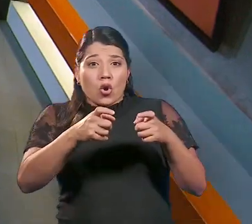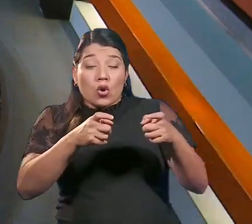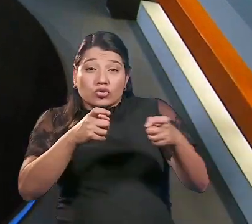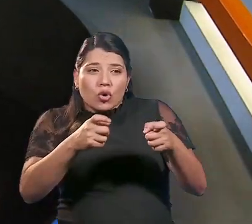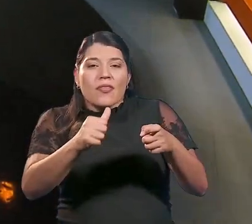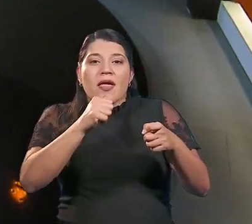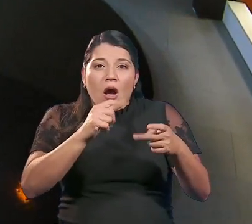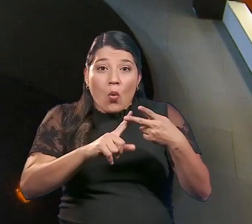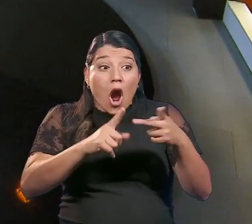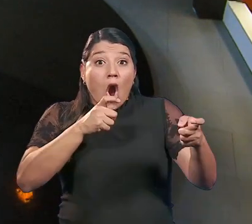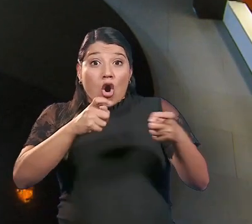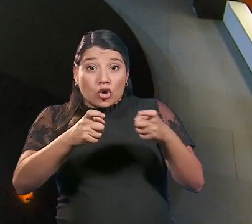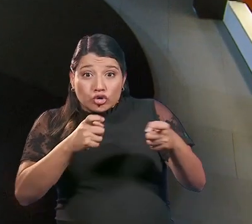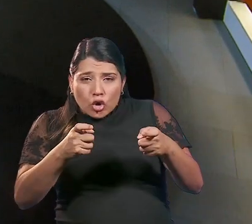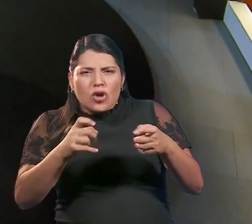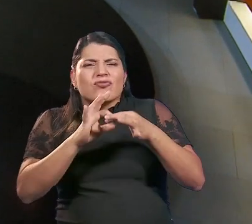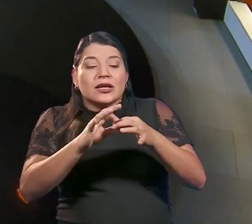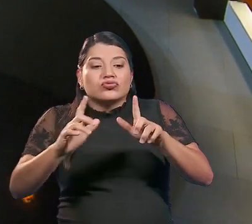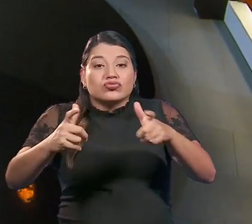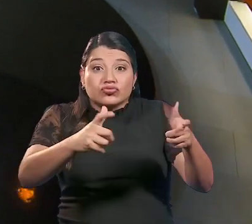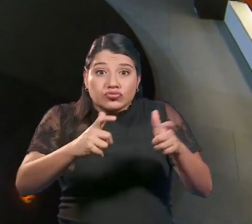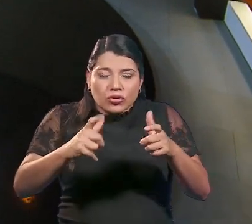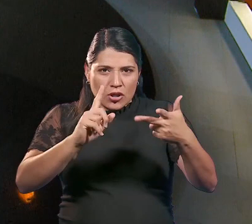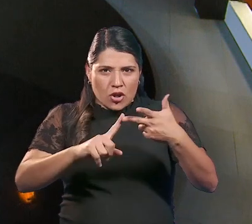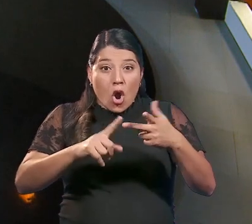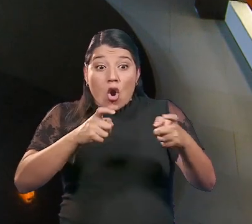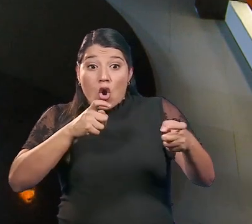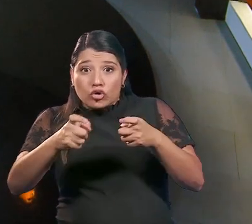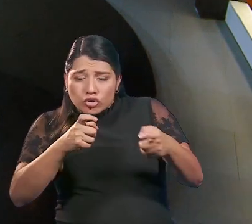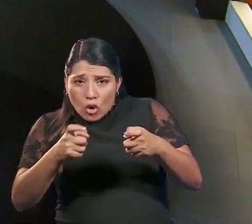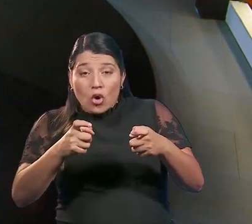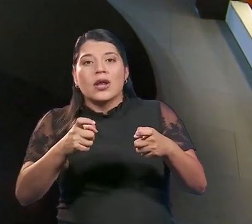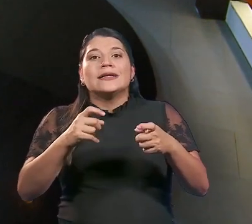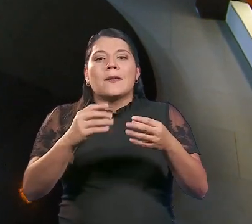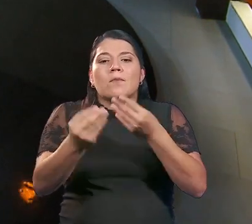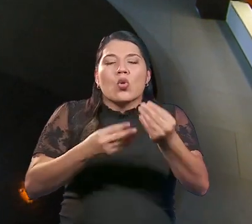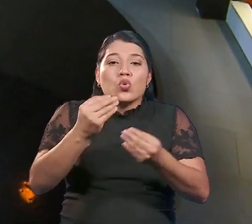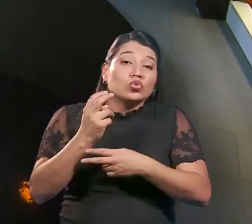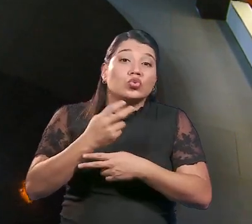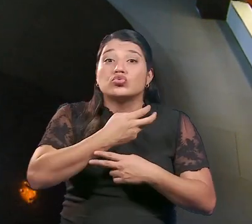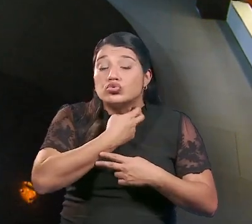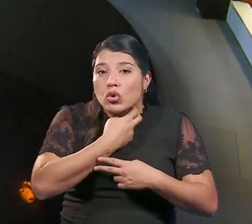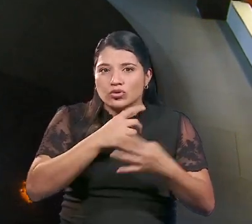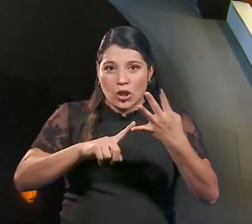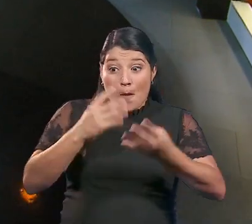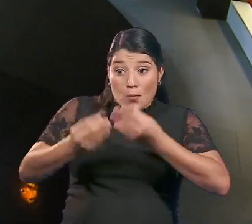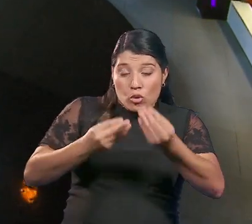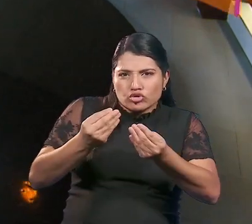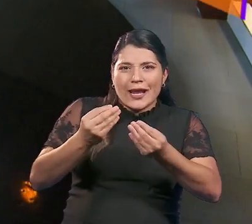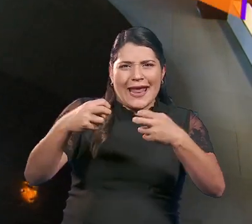manejo de recurso hídrico, manejo y disposición de residuos sólidos, manejo y disposición de sustancias tóxicas,